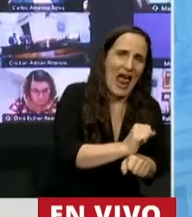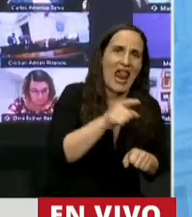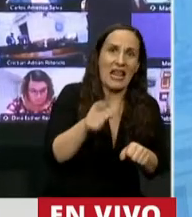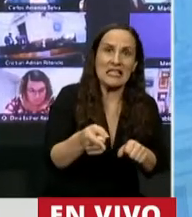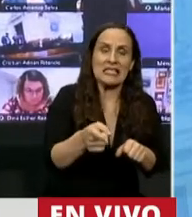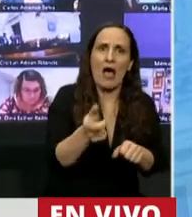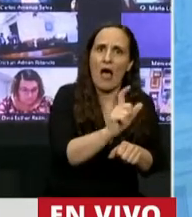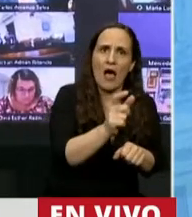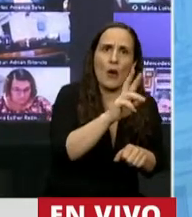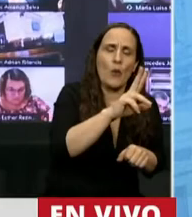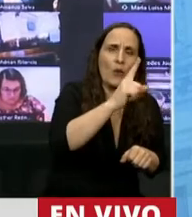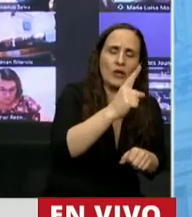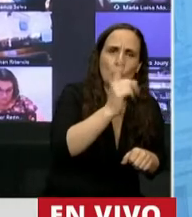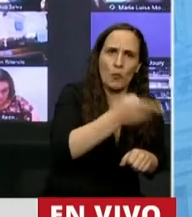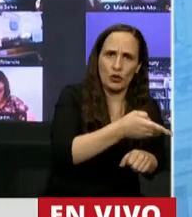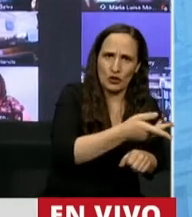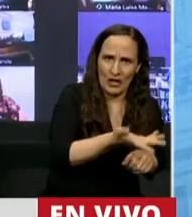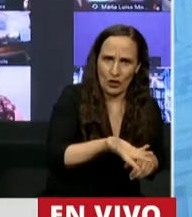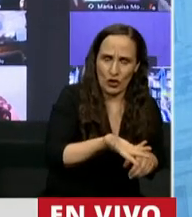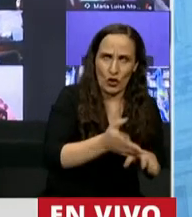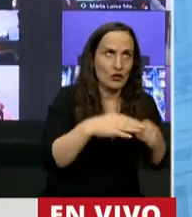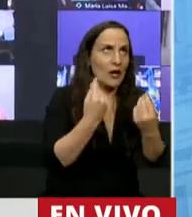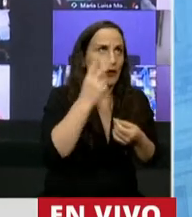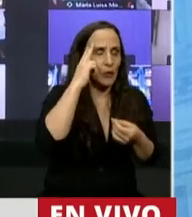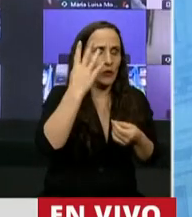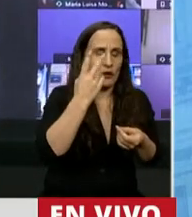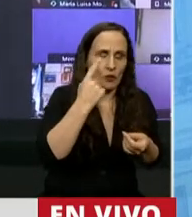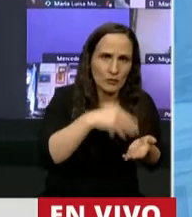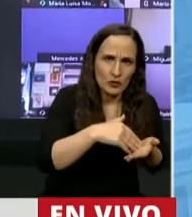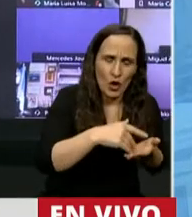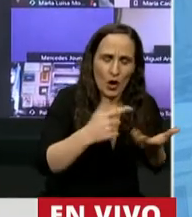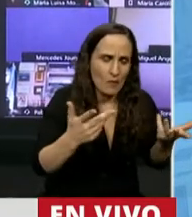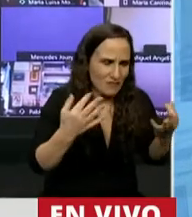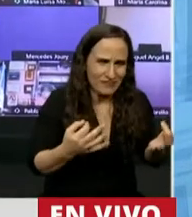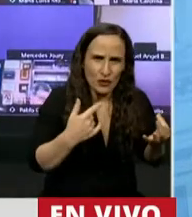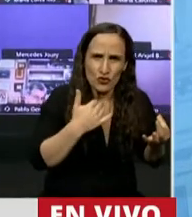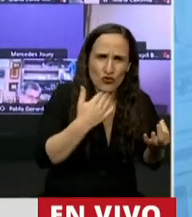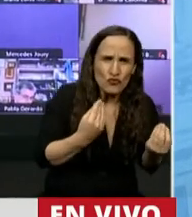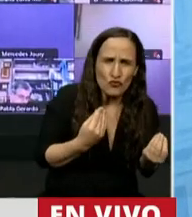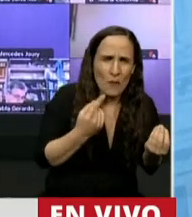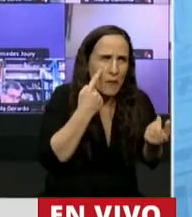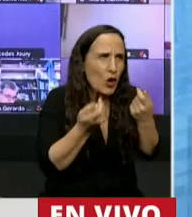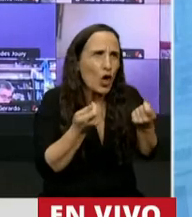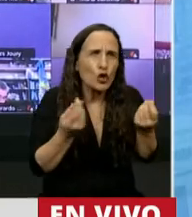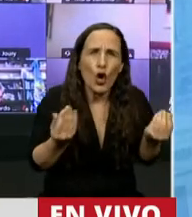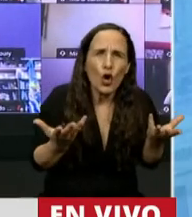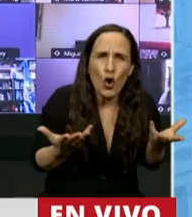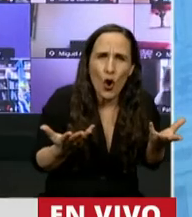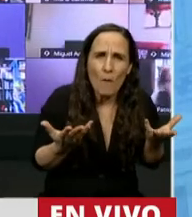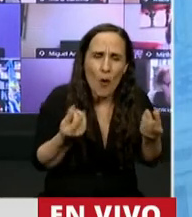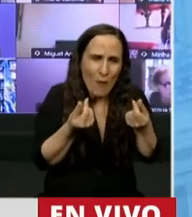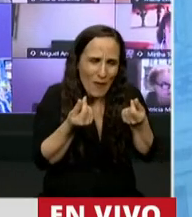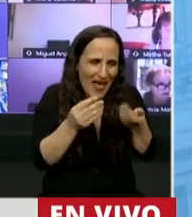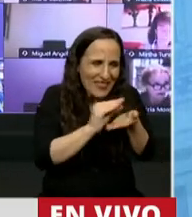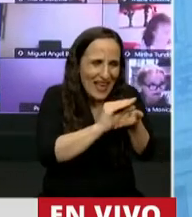% de esos 94 millones. Es decir, que estamos sin poder controlar y sin saber cómo se manejaron las